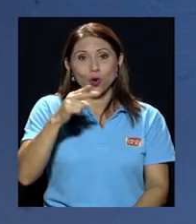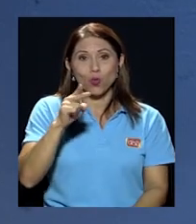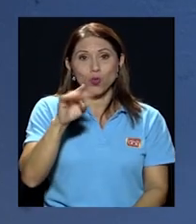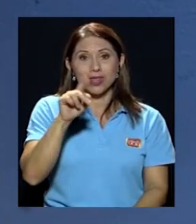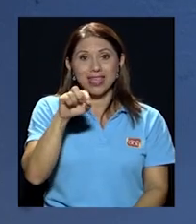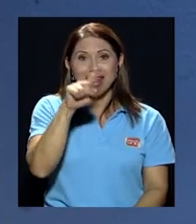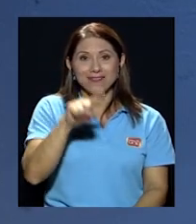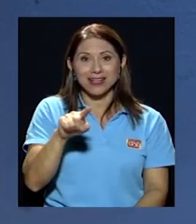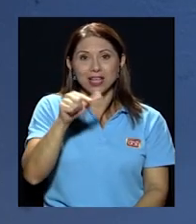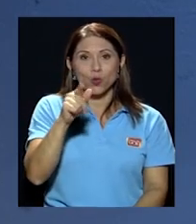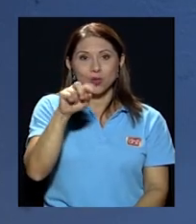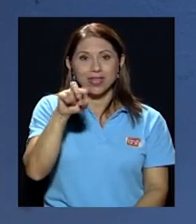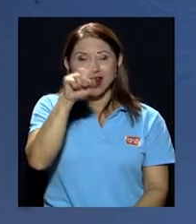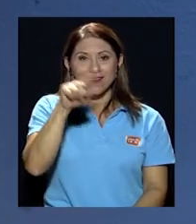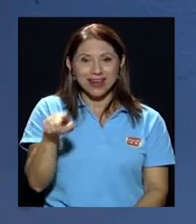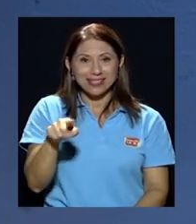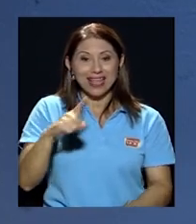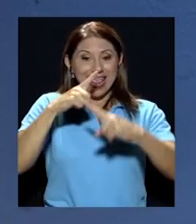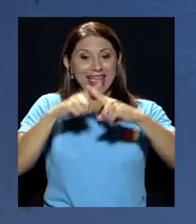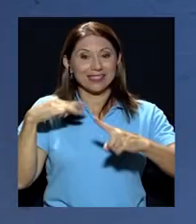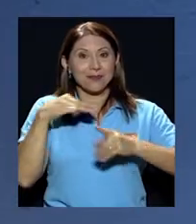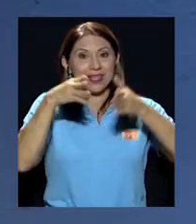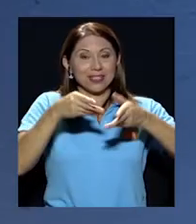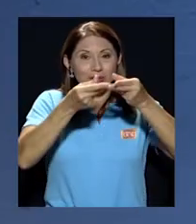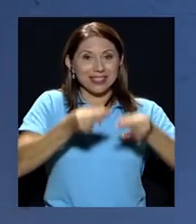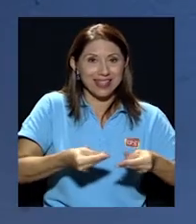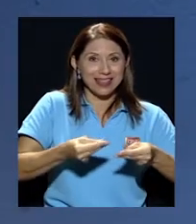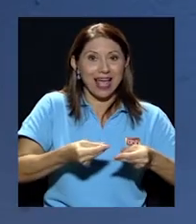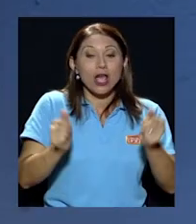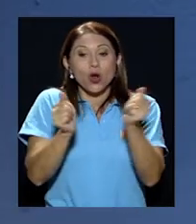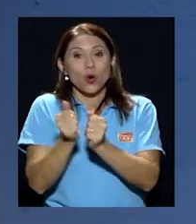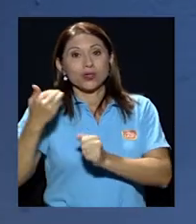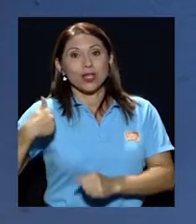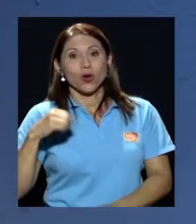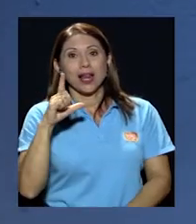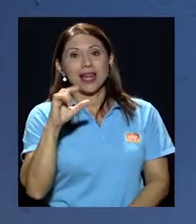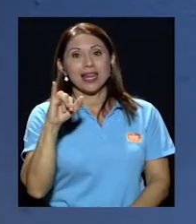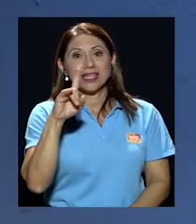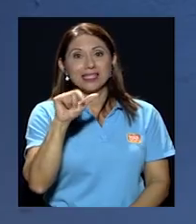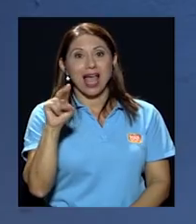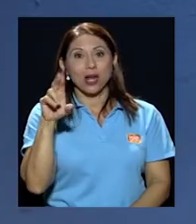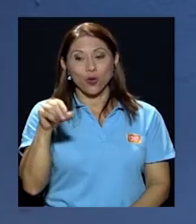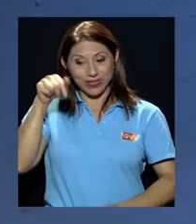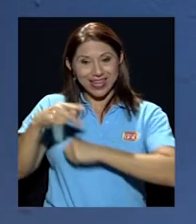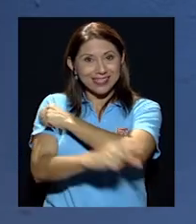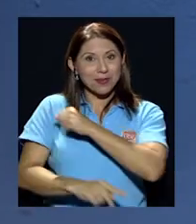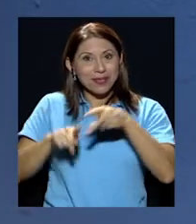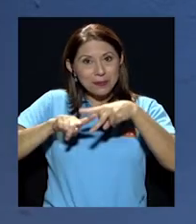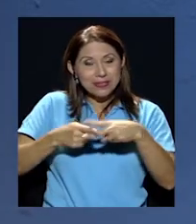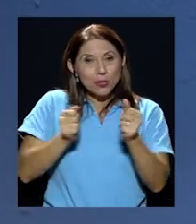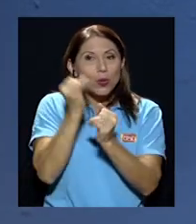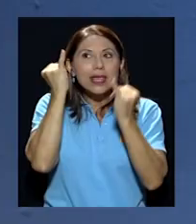ministro de Hacienda ex presidente ejecutivo del Banco Central que junto con el señor Lizano son los grandes introductores en este país de las ideas